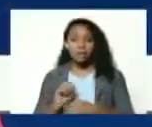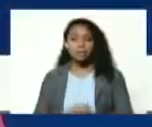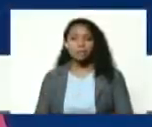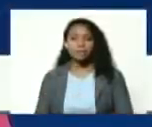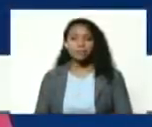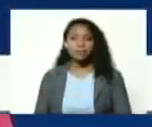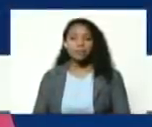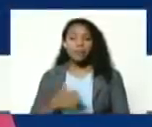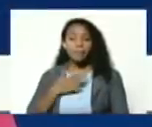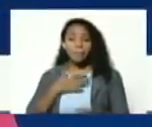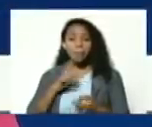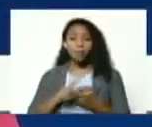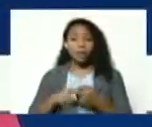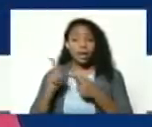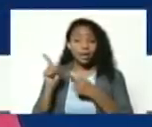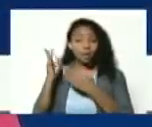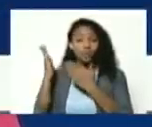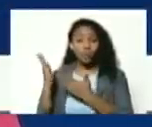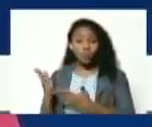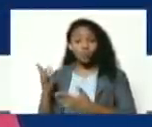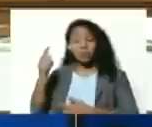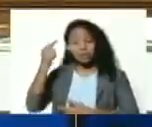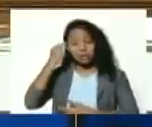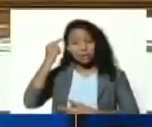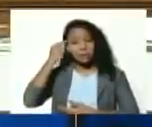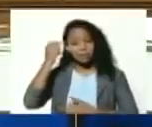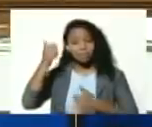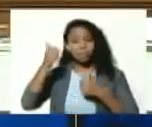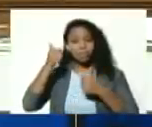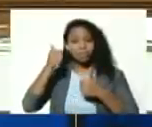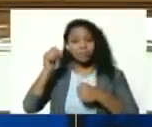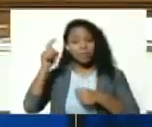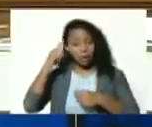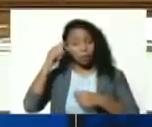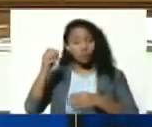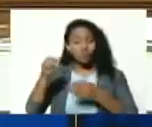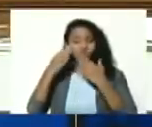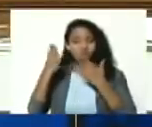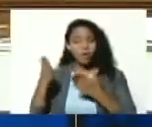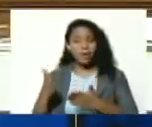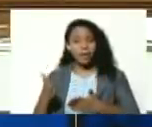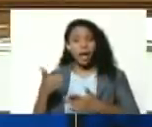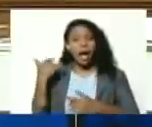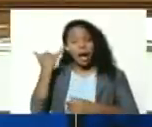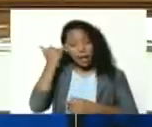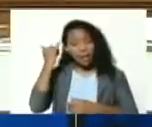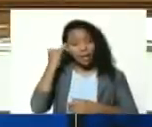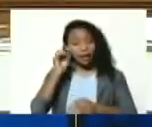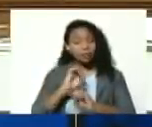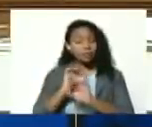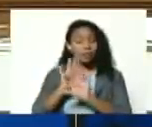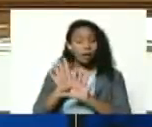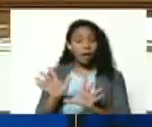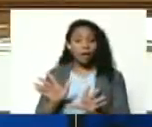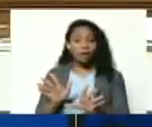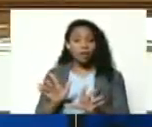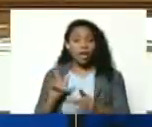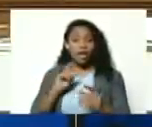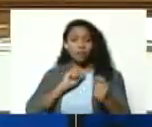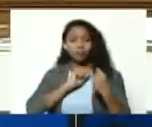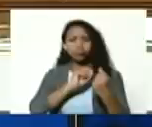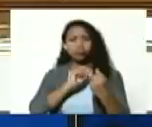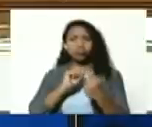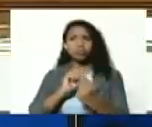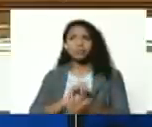Silvia es buena mira es una mente es buena tiene sus ideas claras en los debates